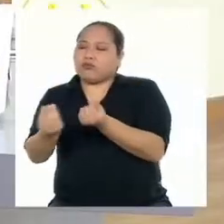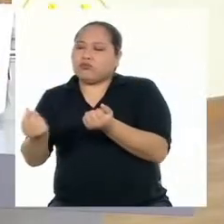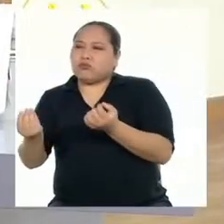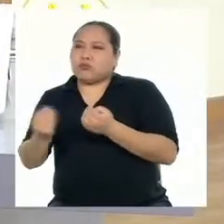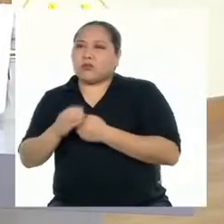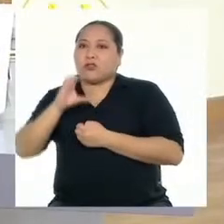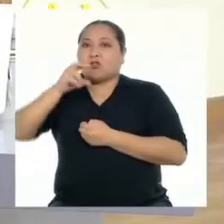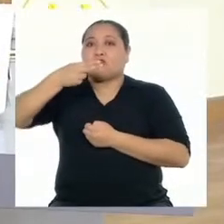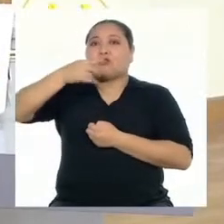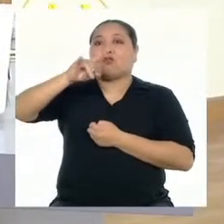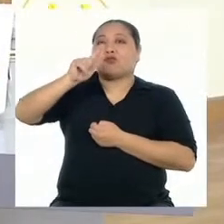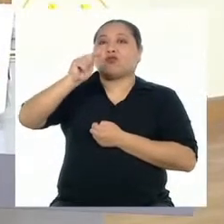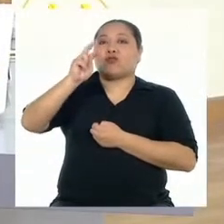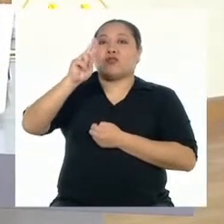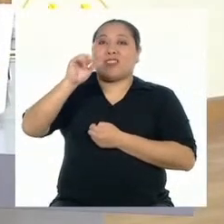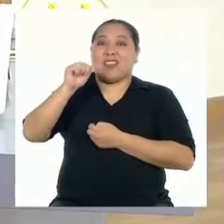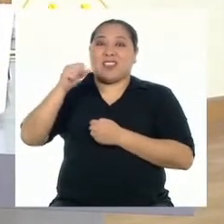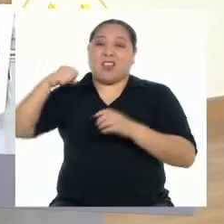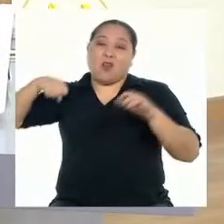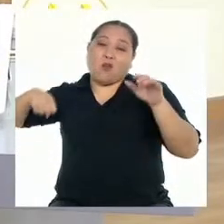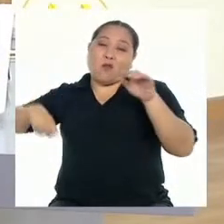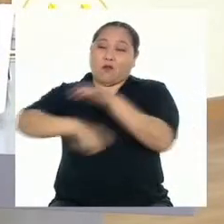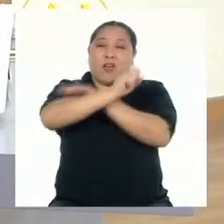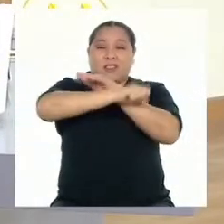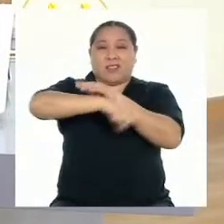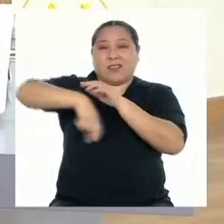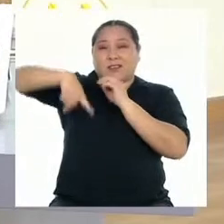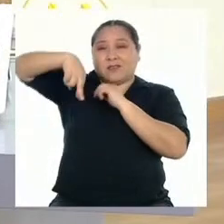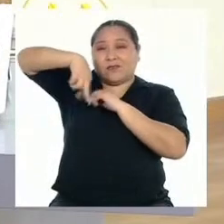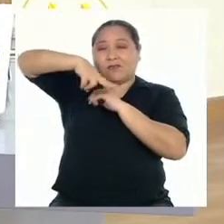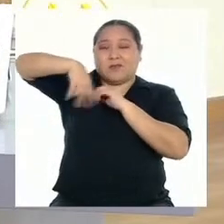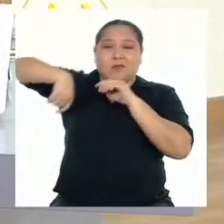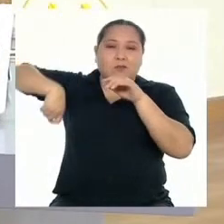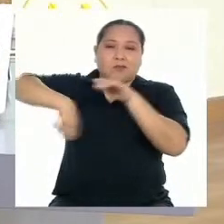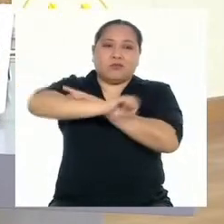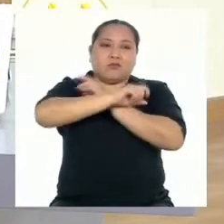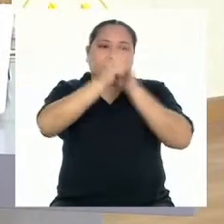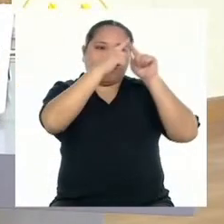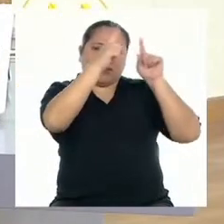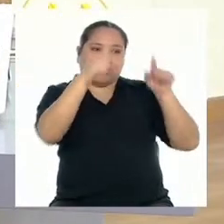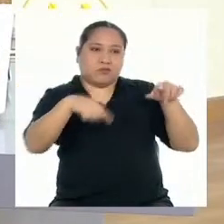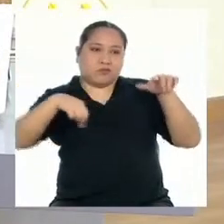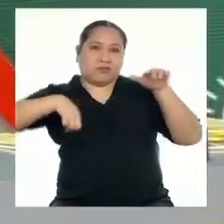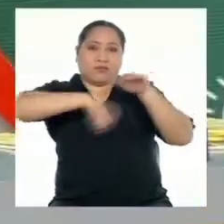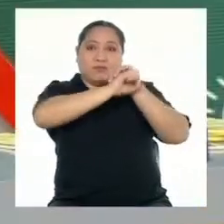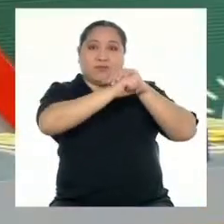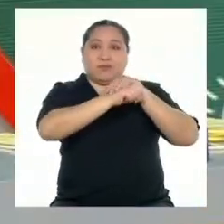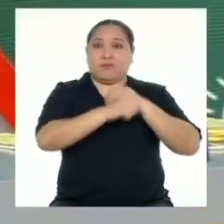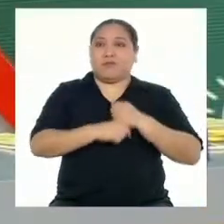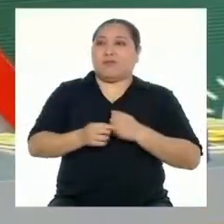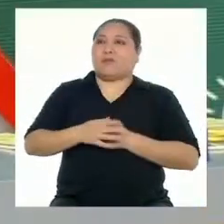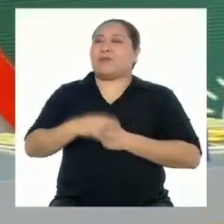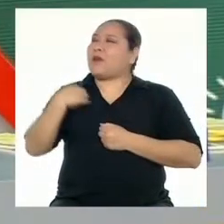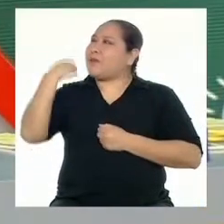Chutar es lanzar fuertemente el balón con el pie, normalmente hacia la meta contraria. Creo que lo que nos ha querido